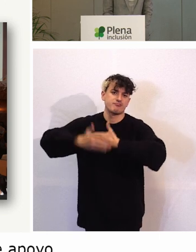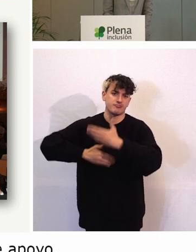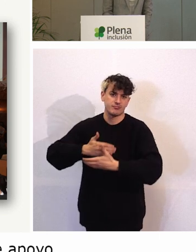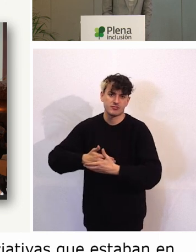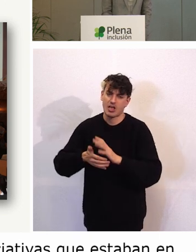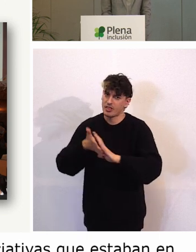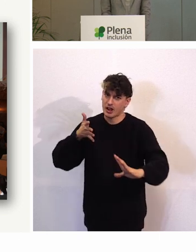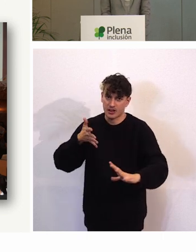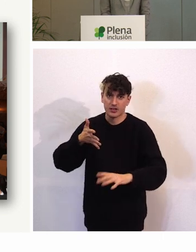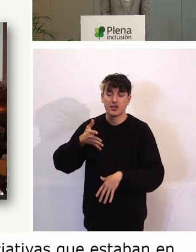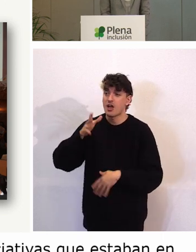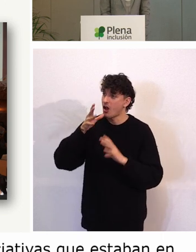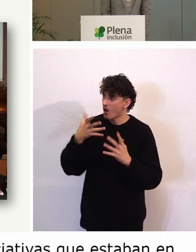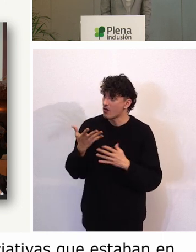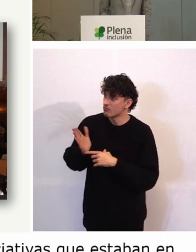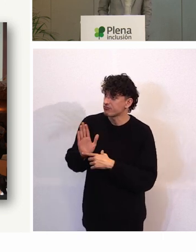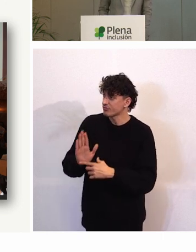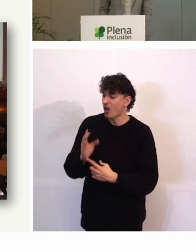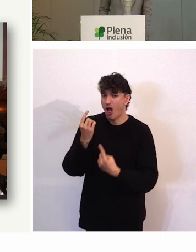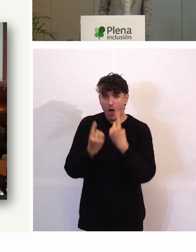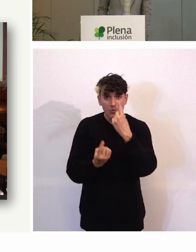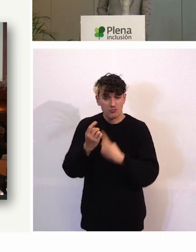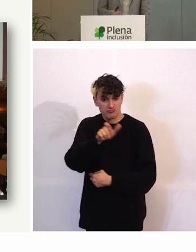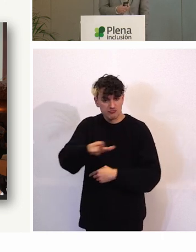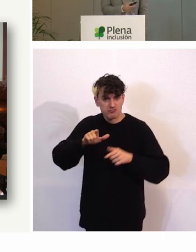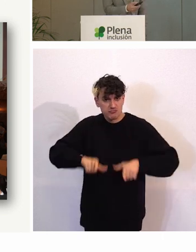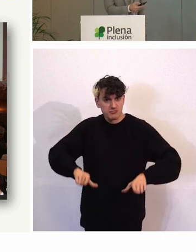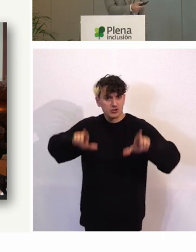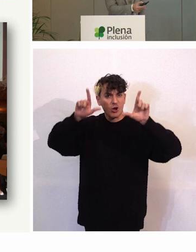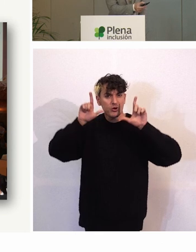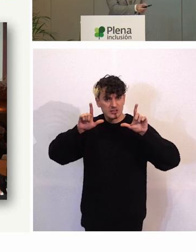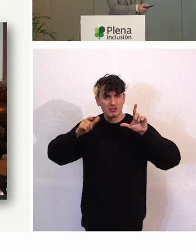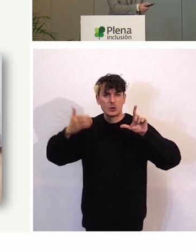presentaros a algunos de los protagonistas de nuestra historia.